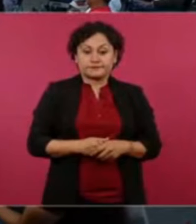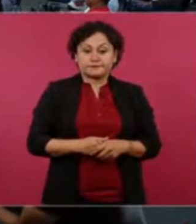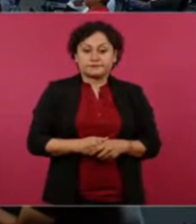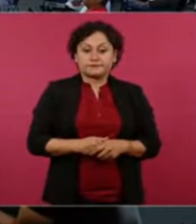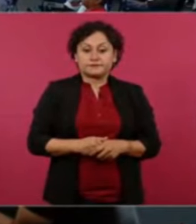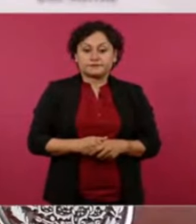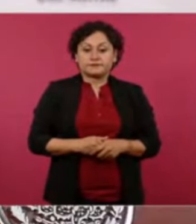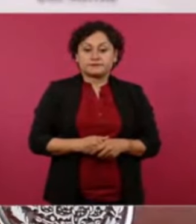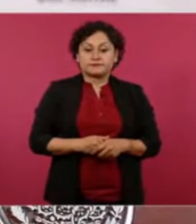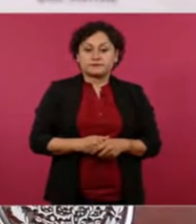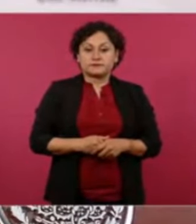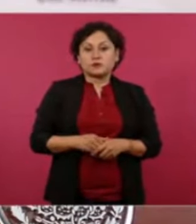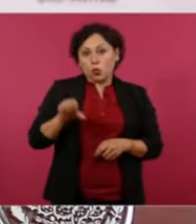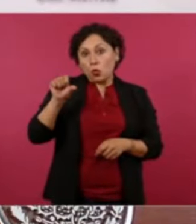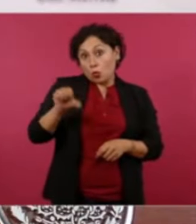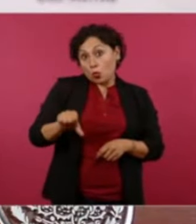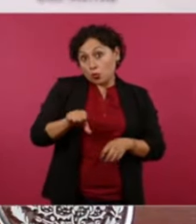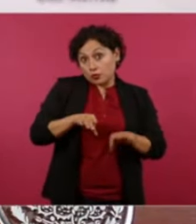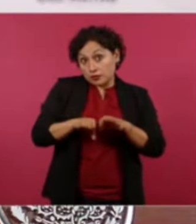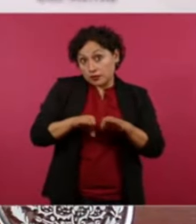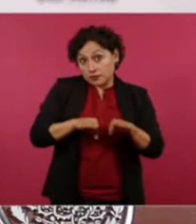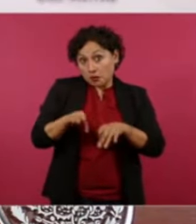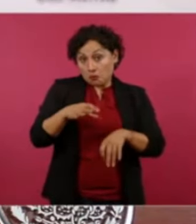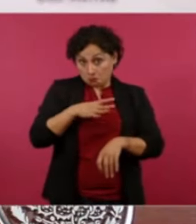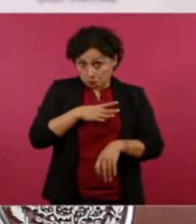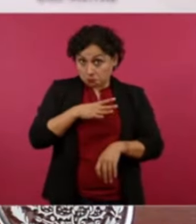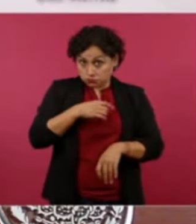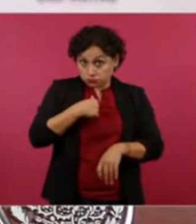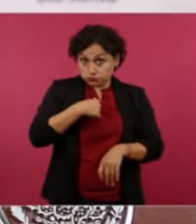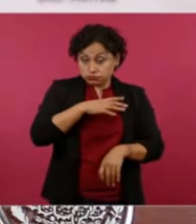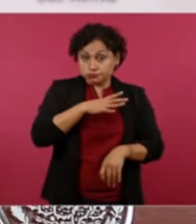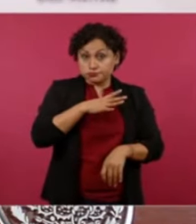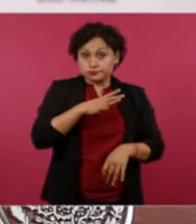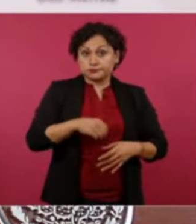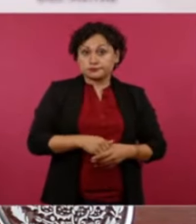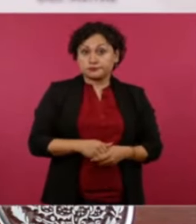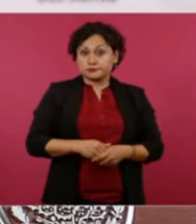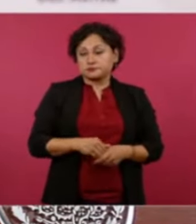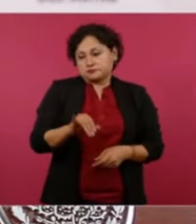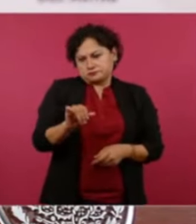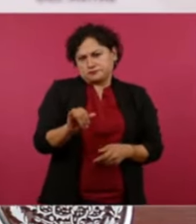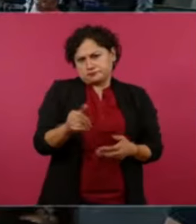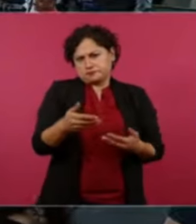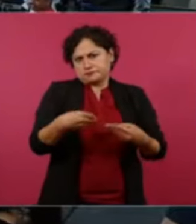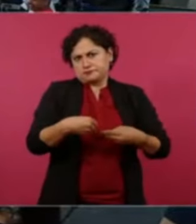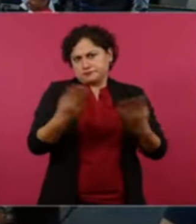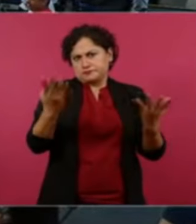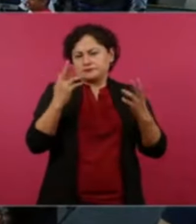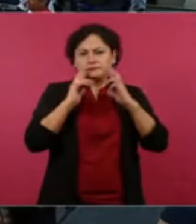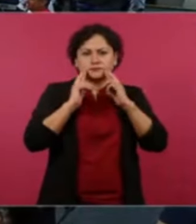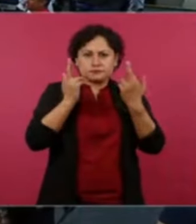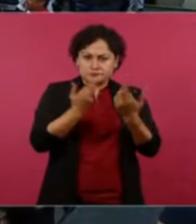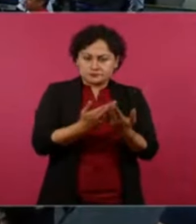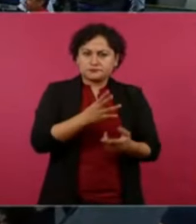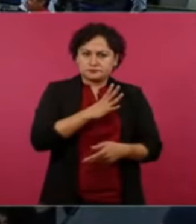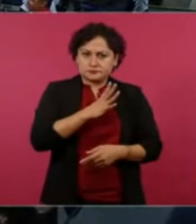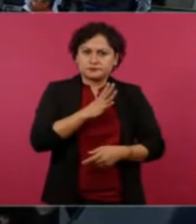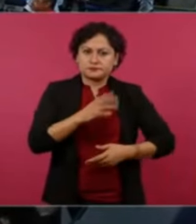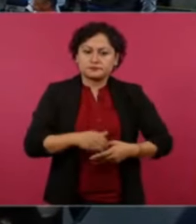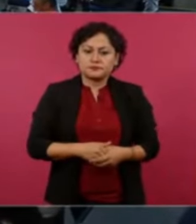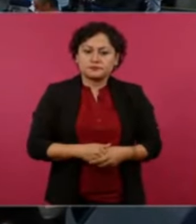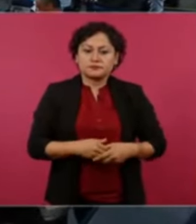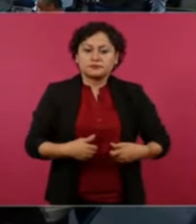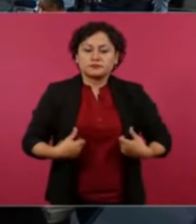¿hoy tengo trabajo? ¿tiene programada alguna reunión en particular? sí, sí tengo todo ¿de temas en